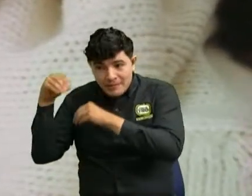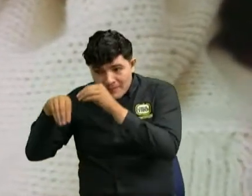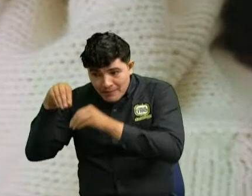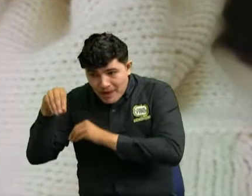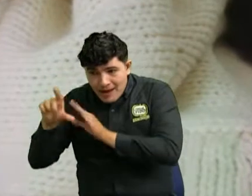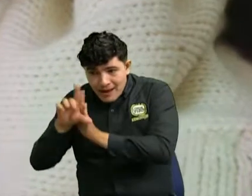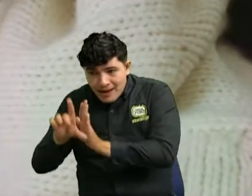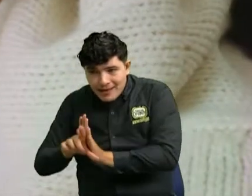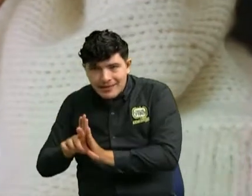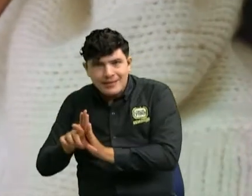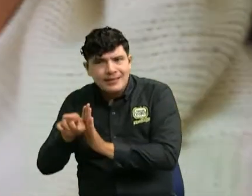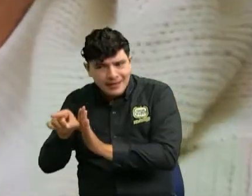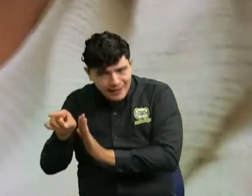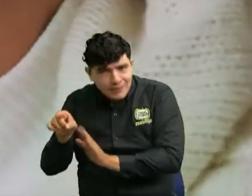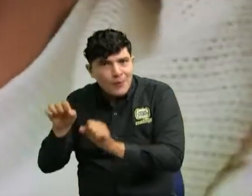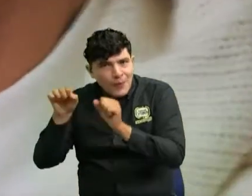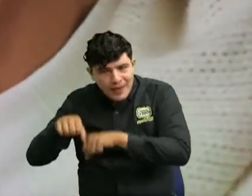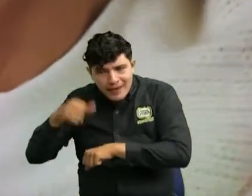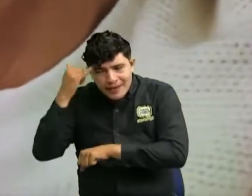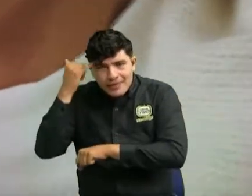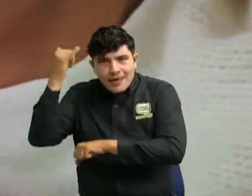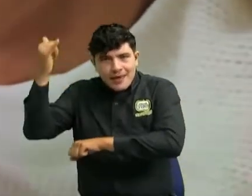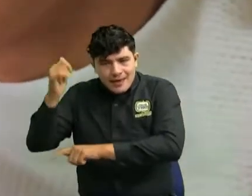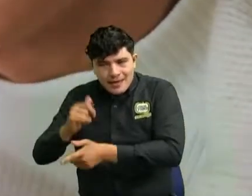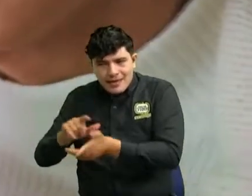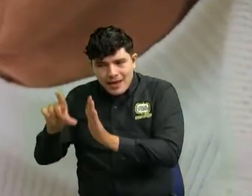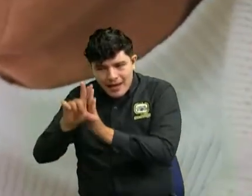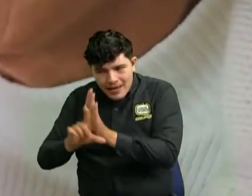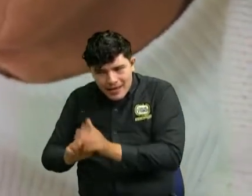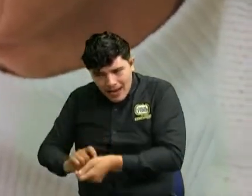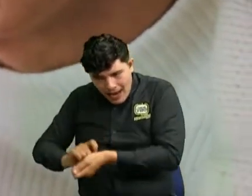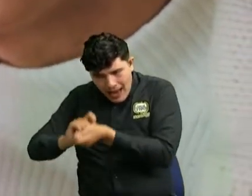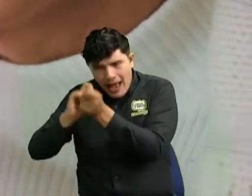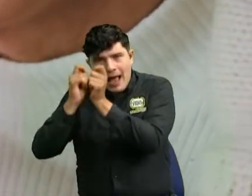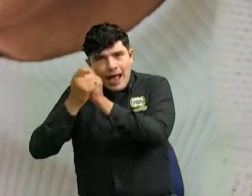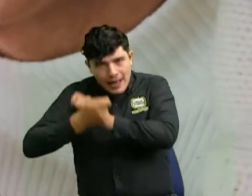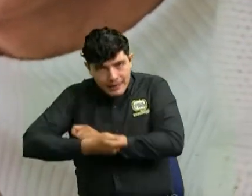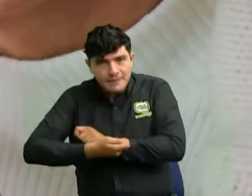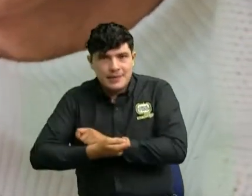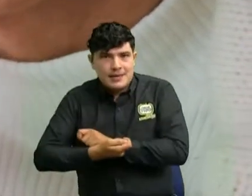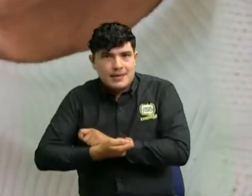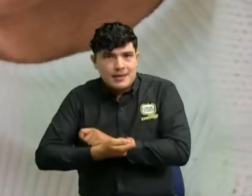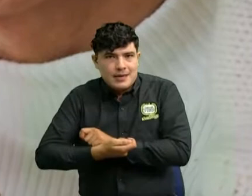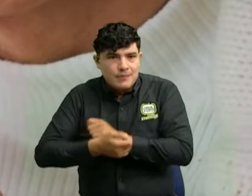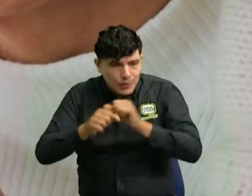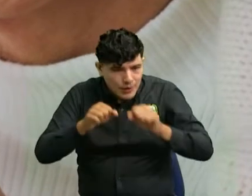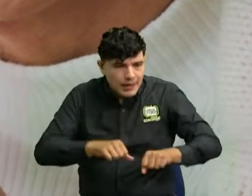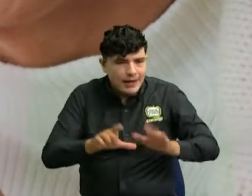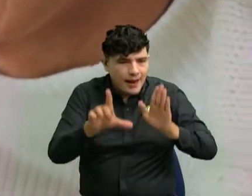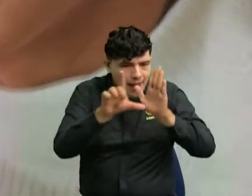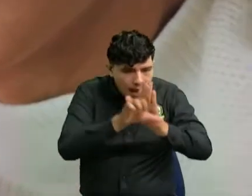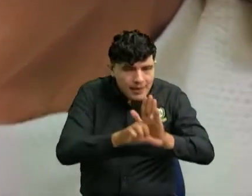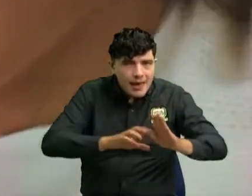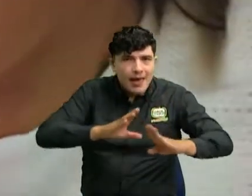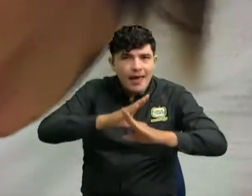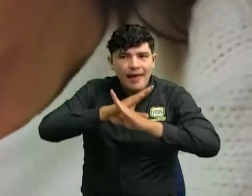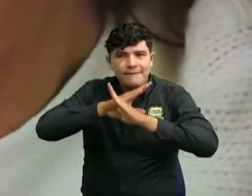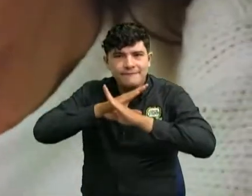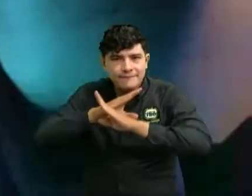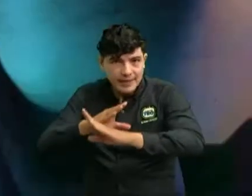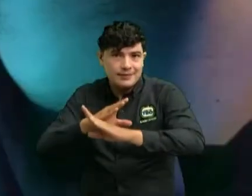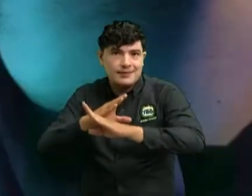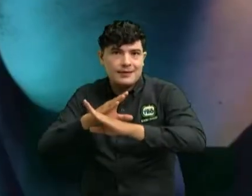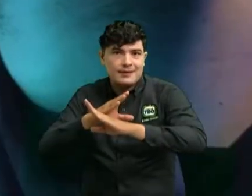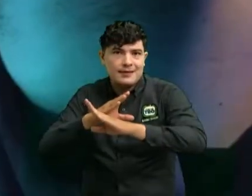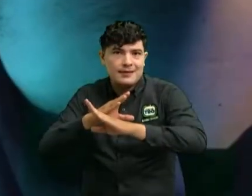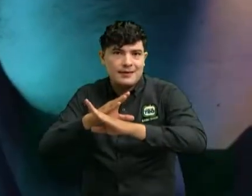cambie el tema de la normatividad hacia una legislación que sea prevención